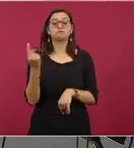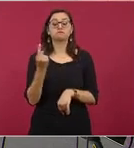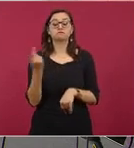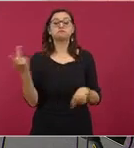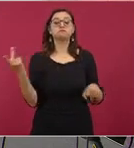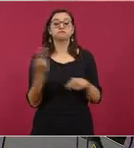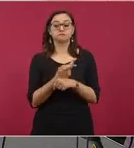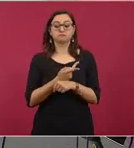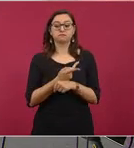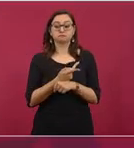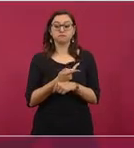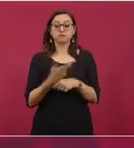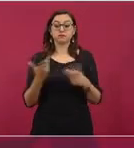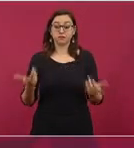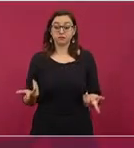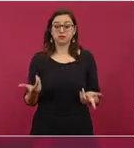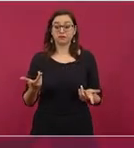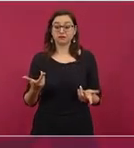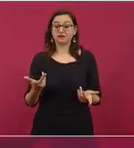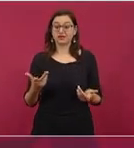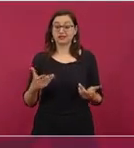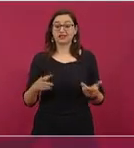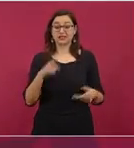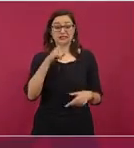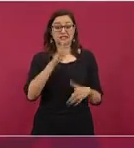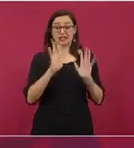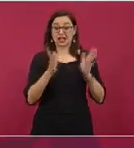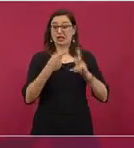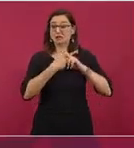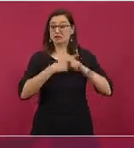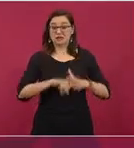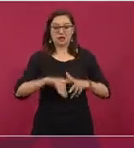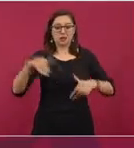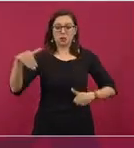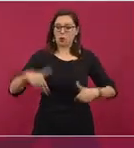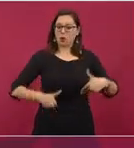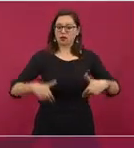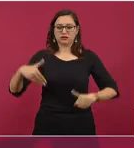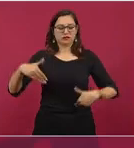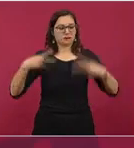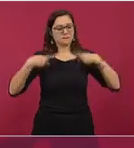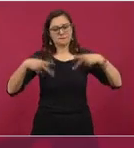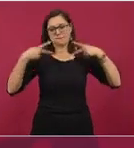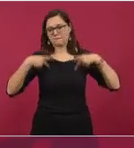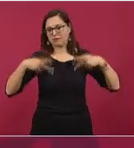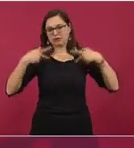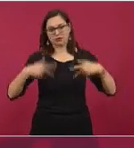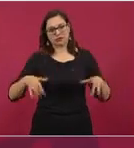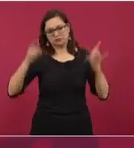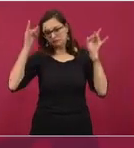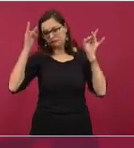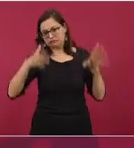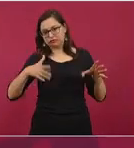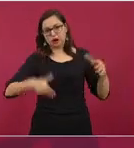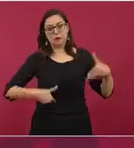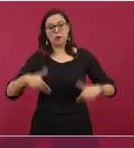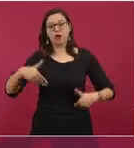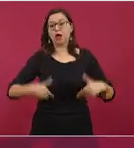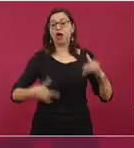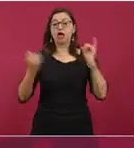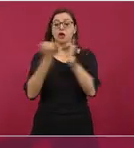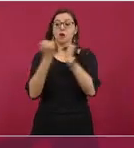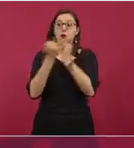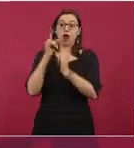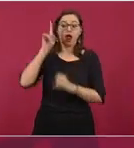como en Europa mucho malestar de los consumidores por los